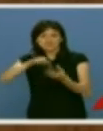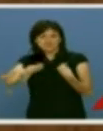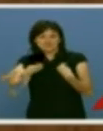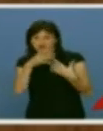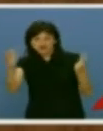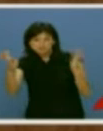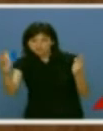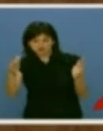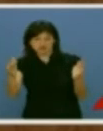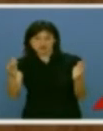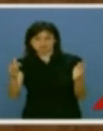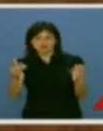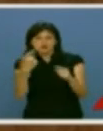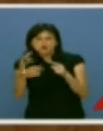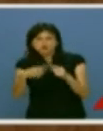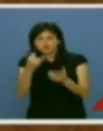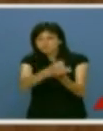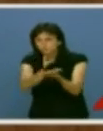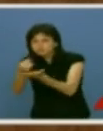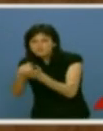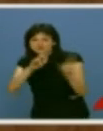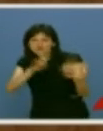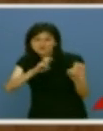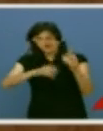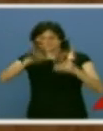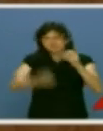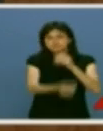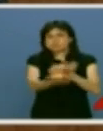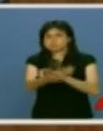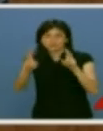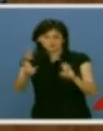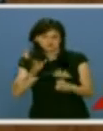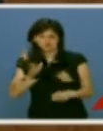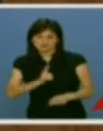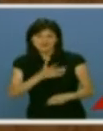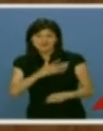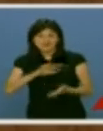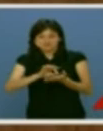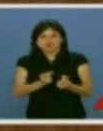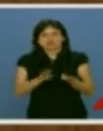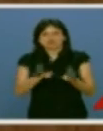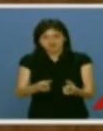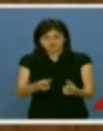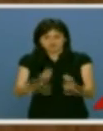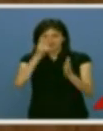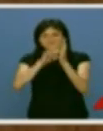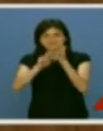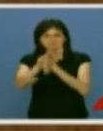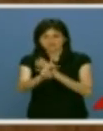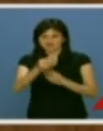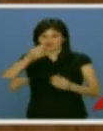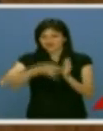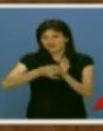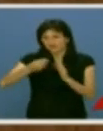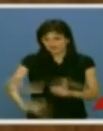cayendo tampoco están para experimentos ni nuevas administraciones. Los ciudadanos quieren que le prestemos servicios y que lo hagamos con cercanía. Pero